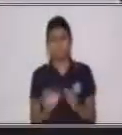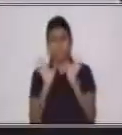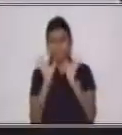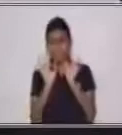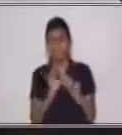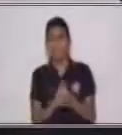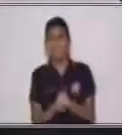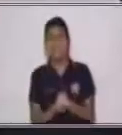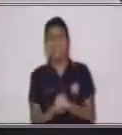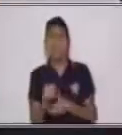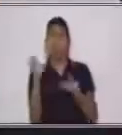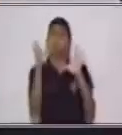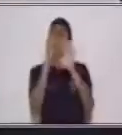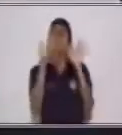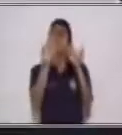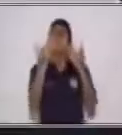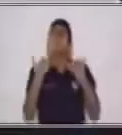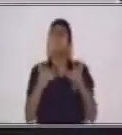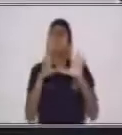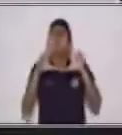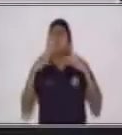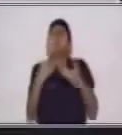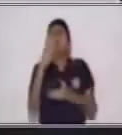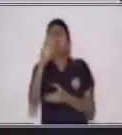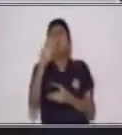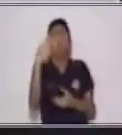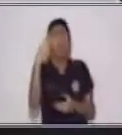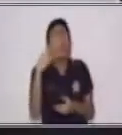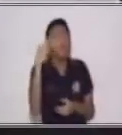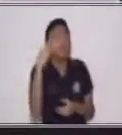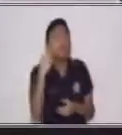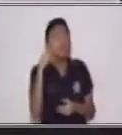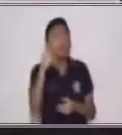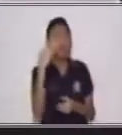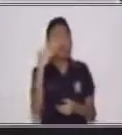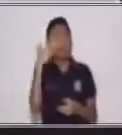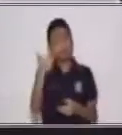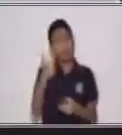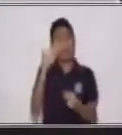cuéntame cuál es tu experiencia con tus abuelitos.